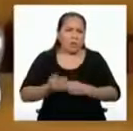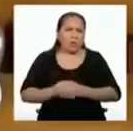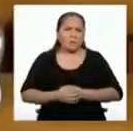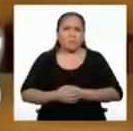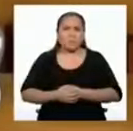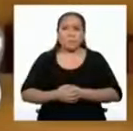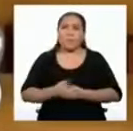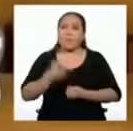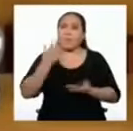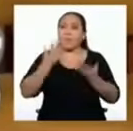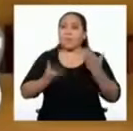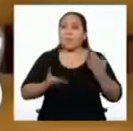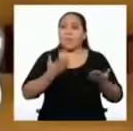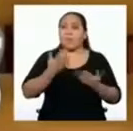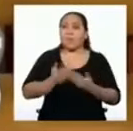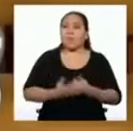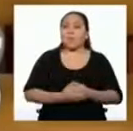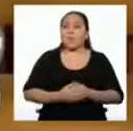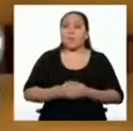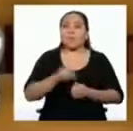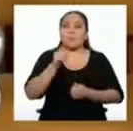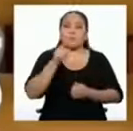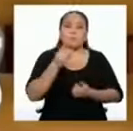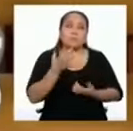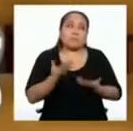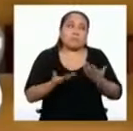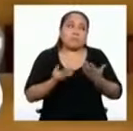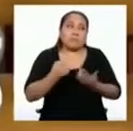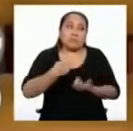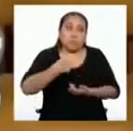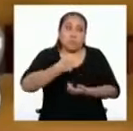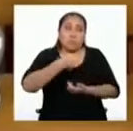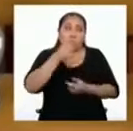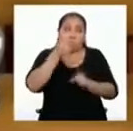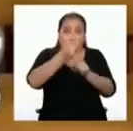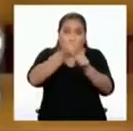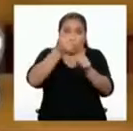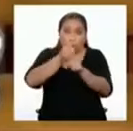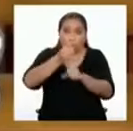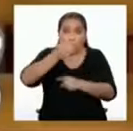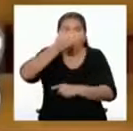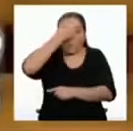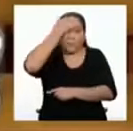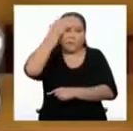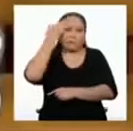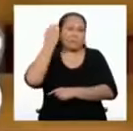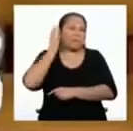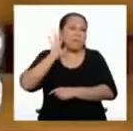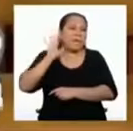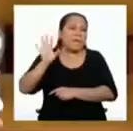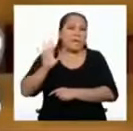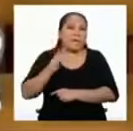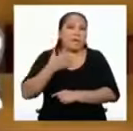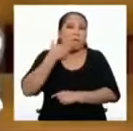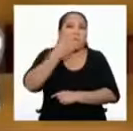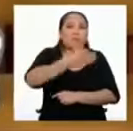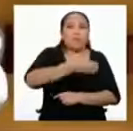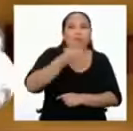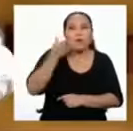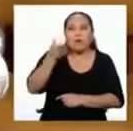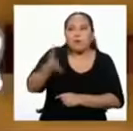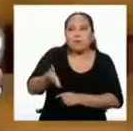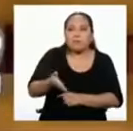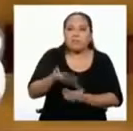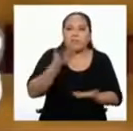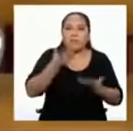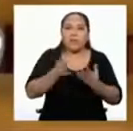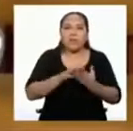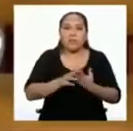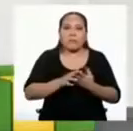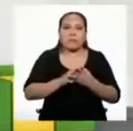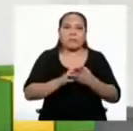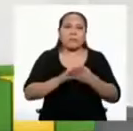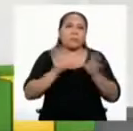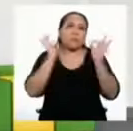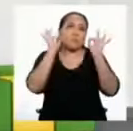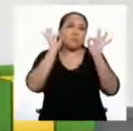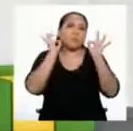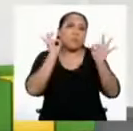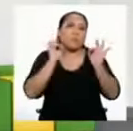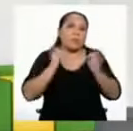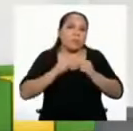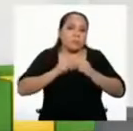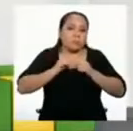A lo mejor, por ahí se nos olvidó y no hicimos caso y nos expusimos o expusimos a otros al riesgo.